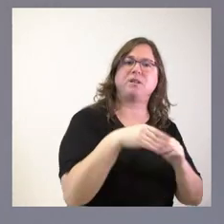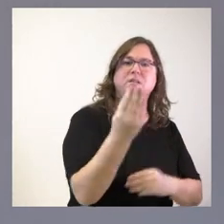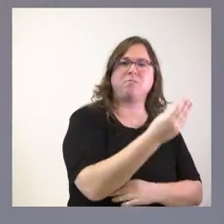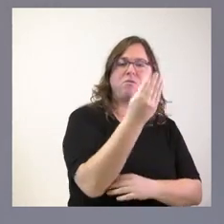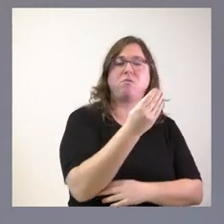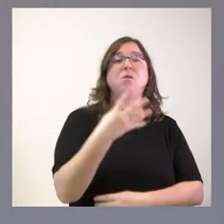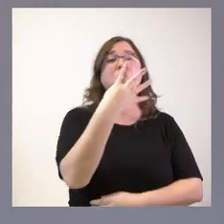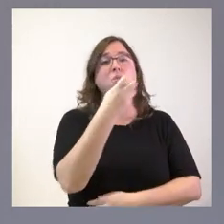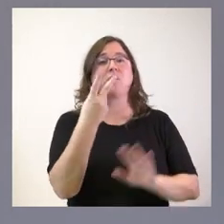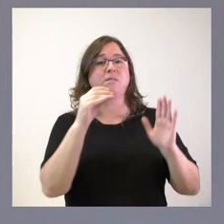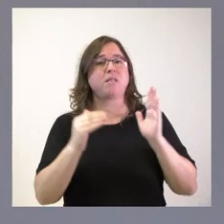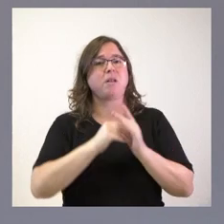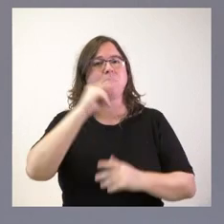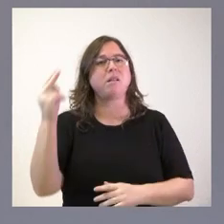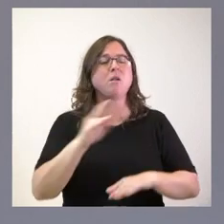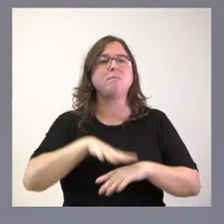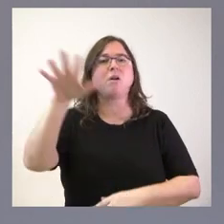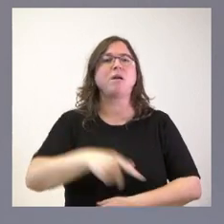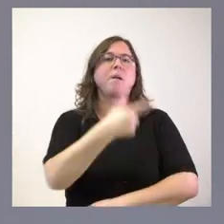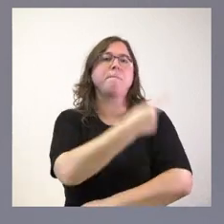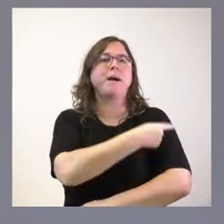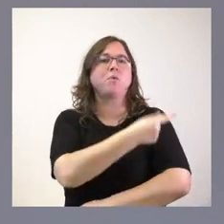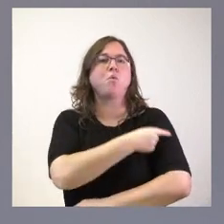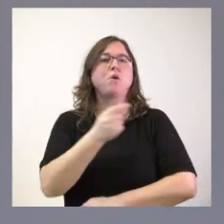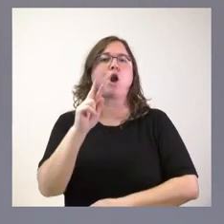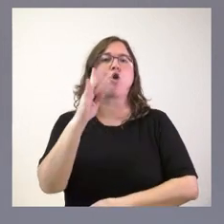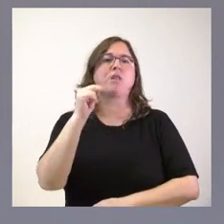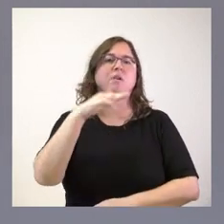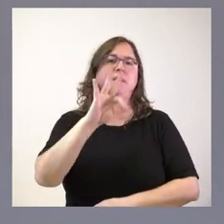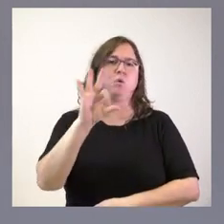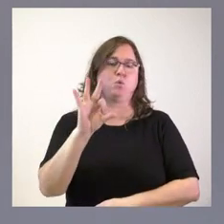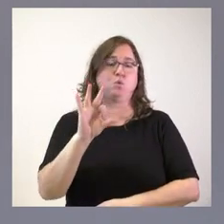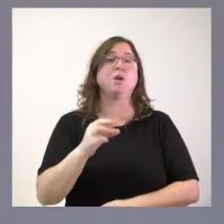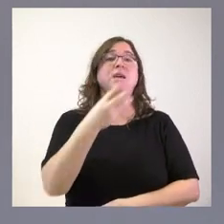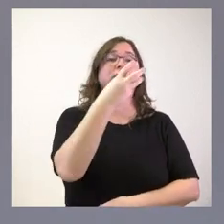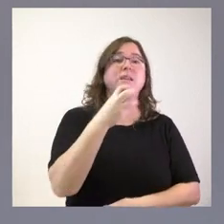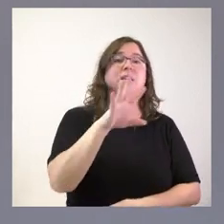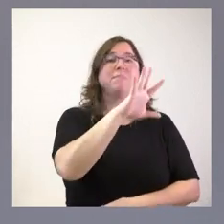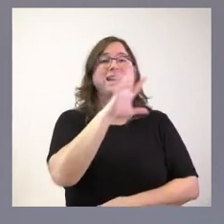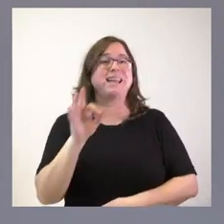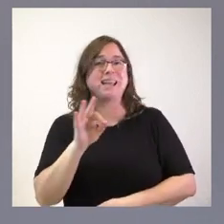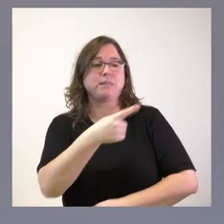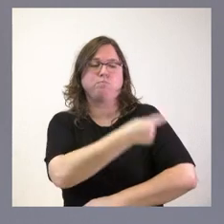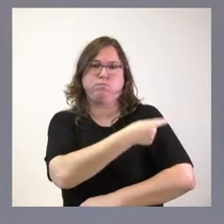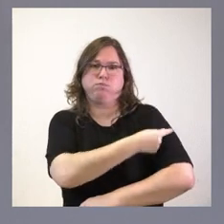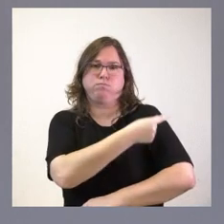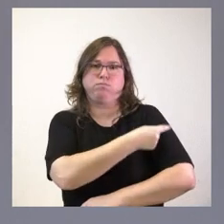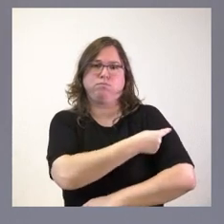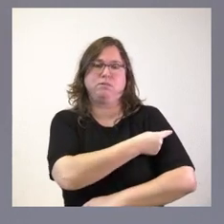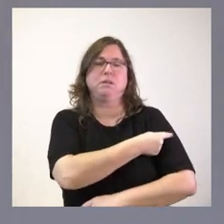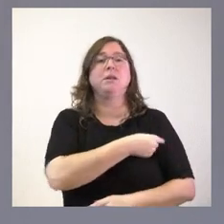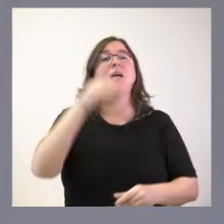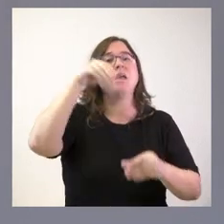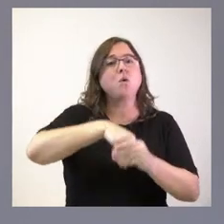470.000 euros para la adquisición de la vacuna del rotavirus. 3.500 pautas vacunales. Se